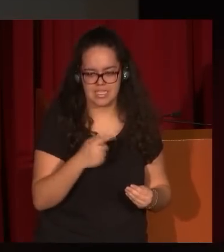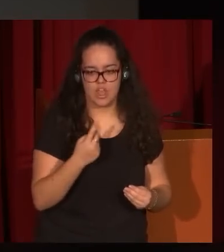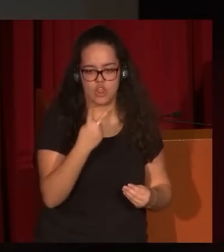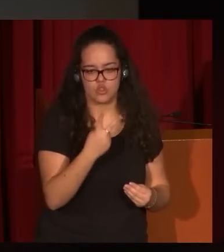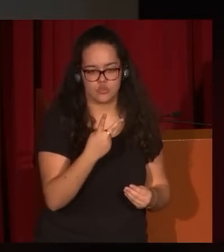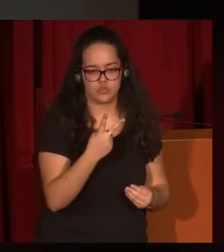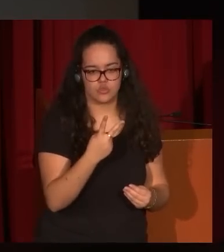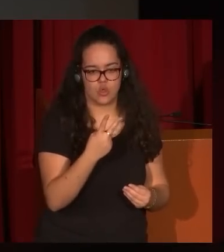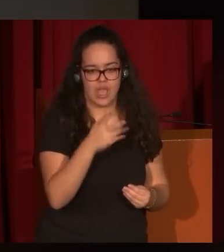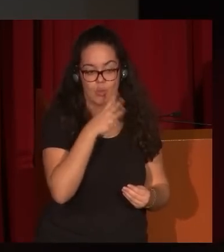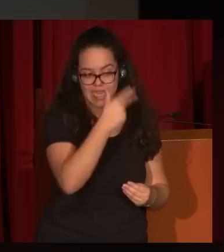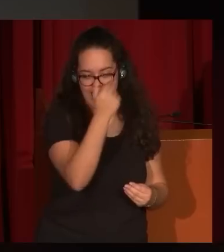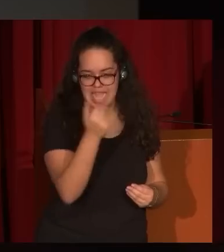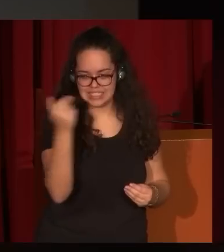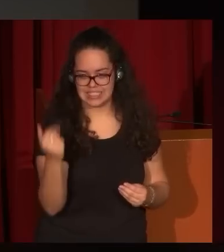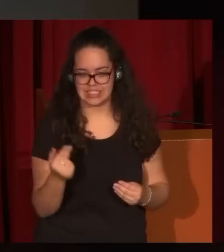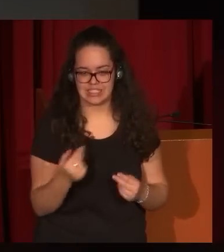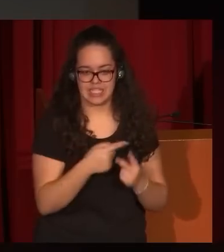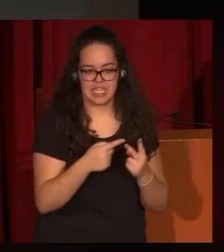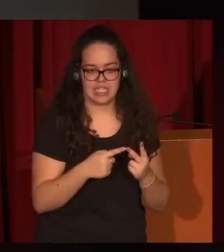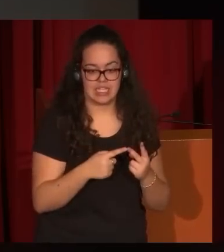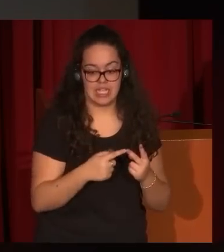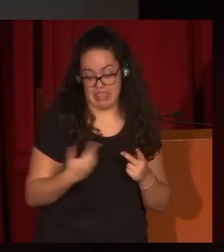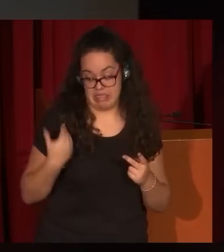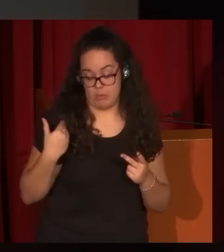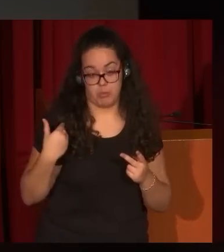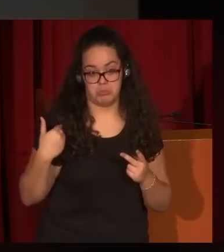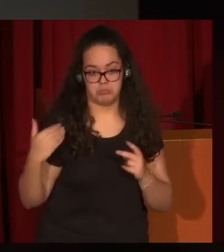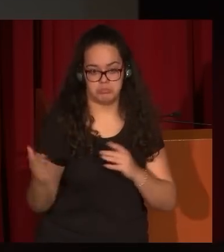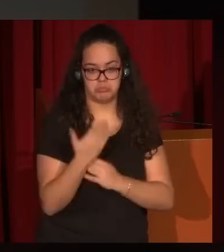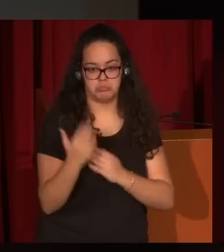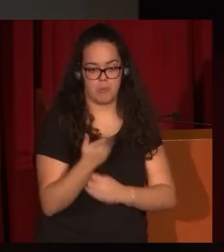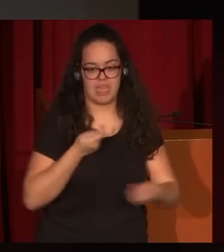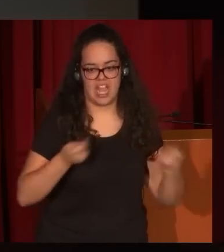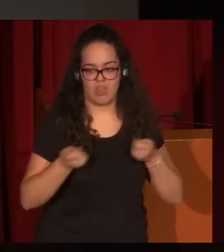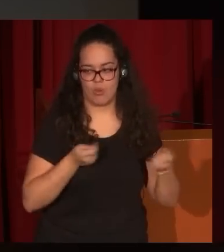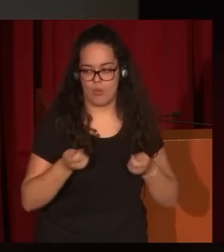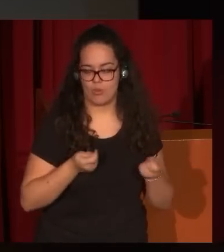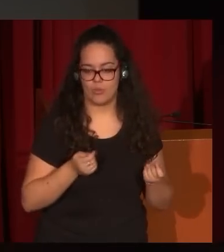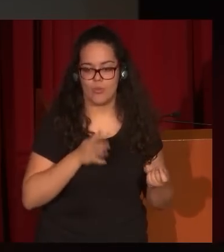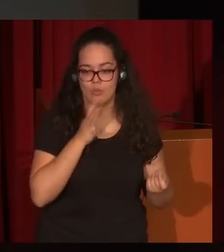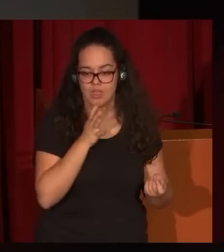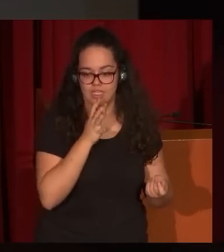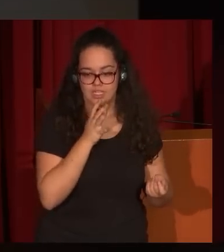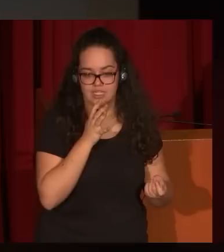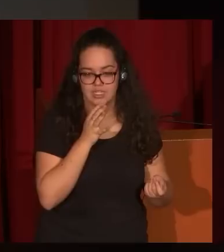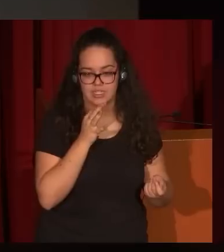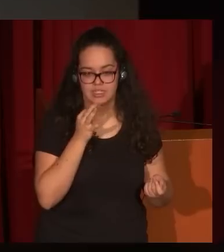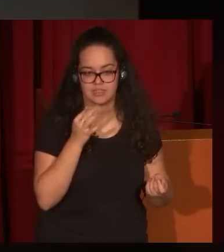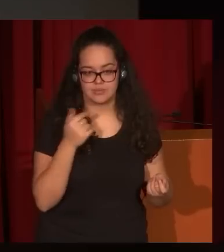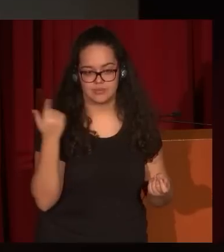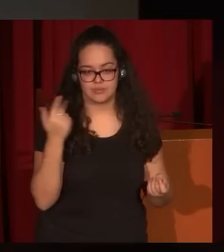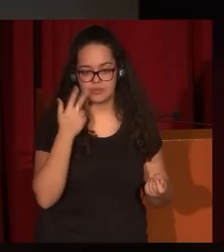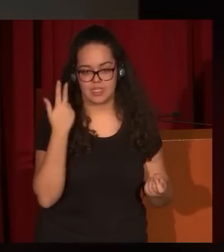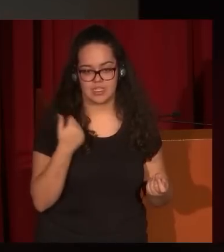watts o acuarelas que han aparecido recientemente en el mercado, porque realmente ahí es donde Lucas se siente